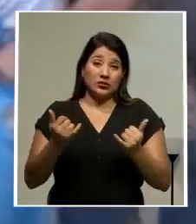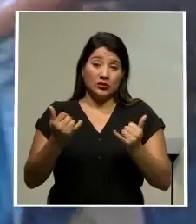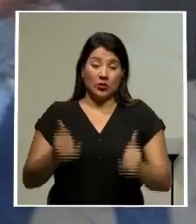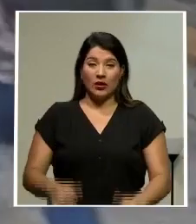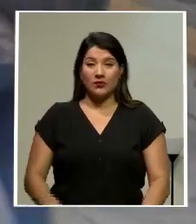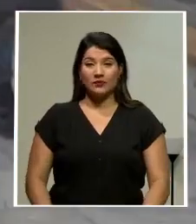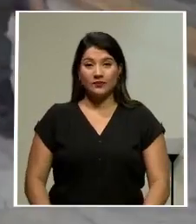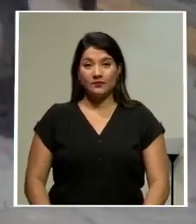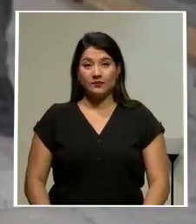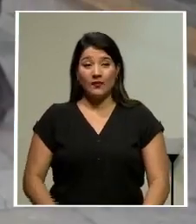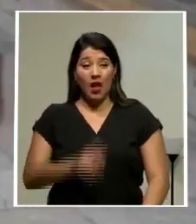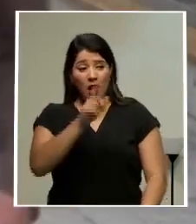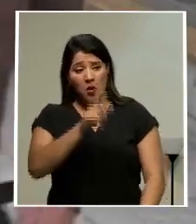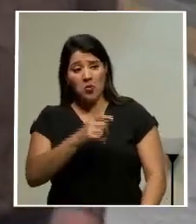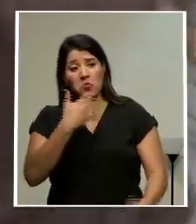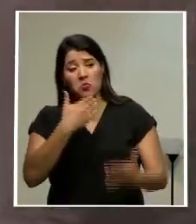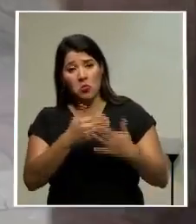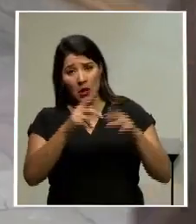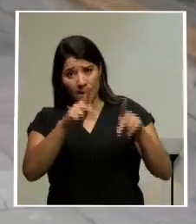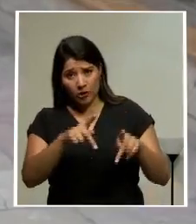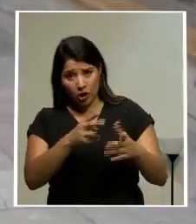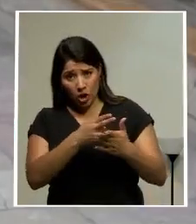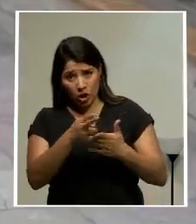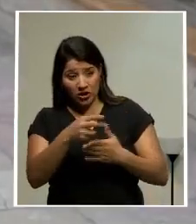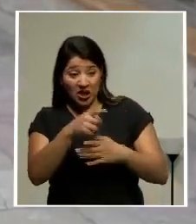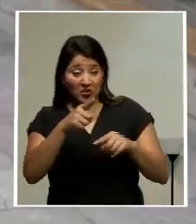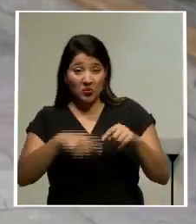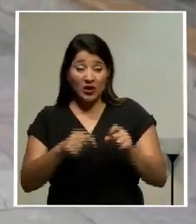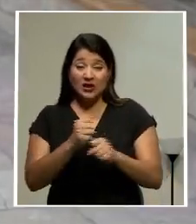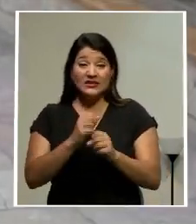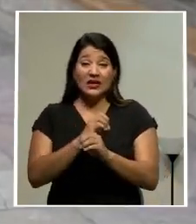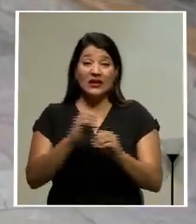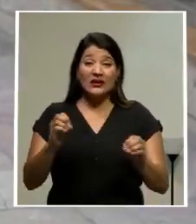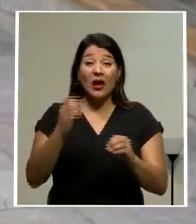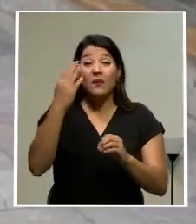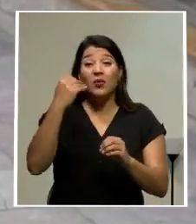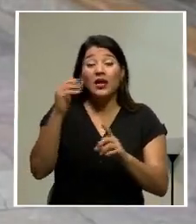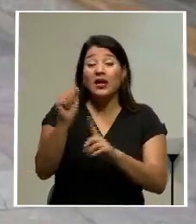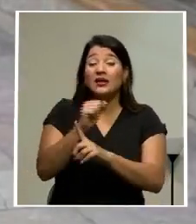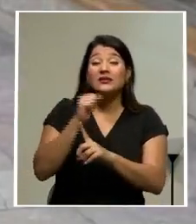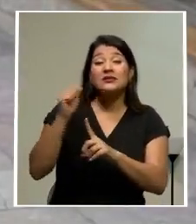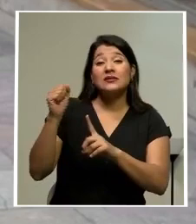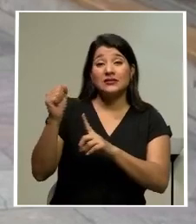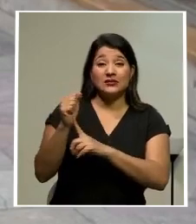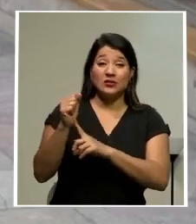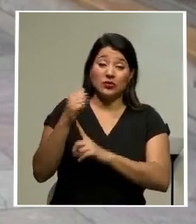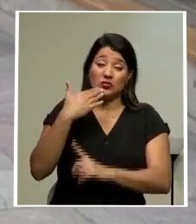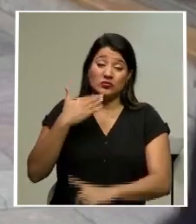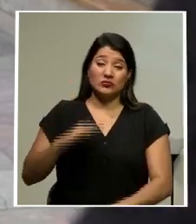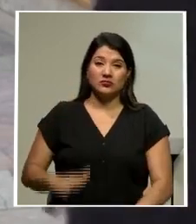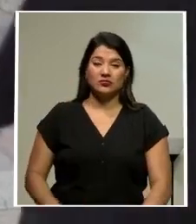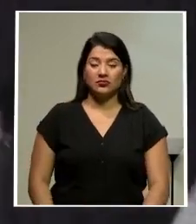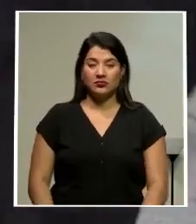Aunque sea una persona buena y honesta, no puede hacer nada, porque la situación es fundamentalmente mala.